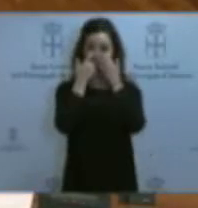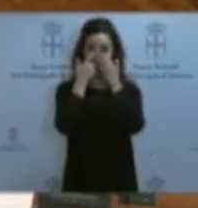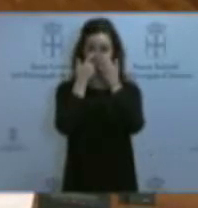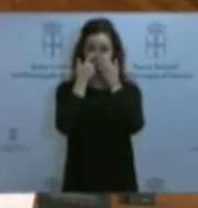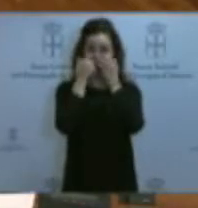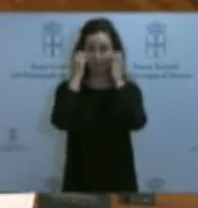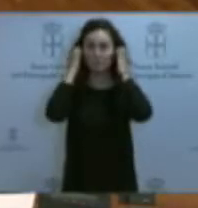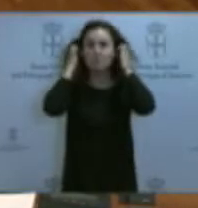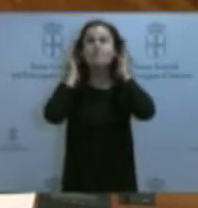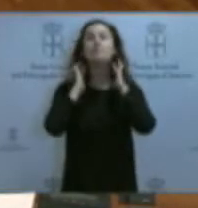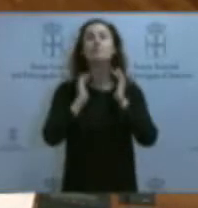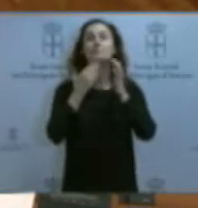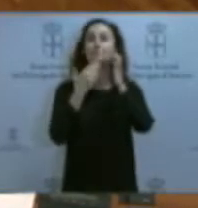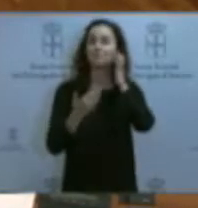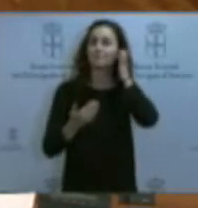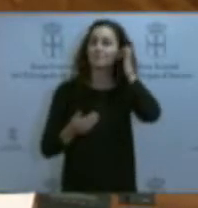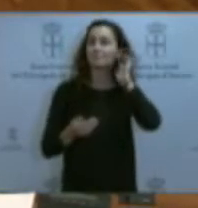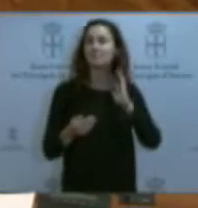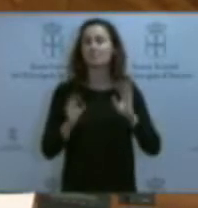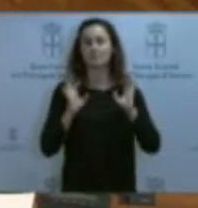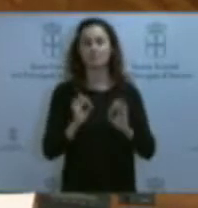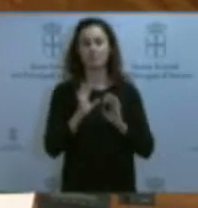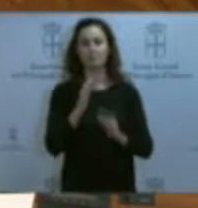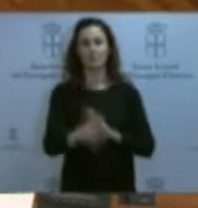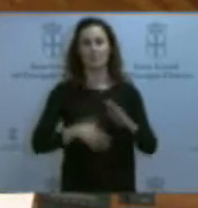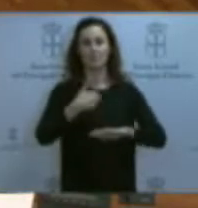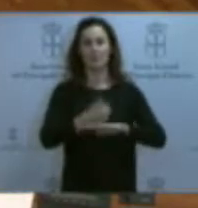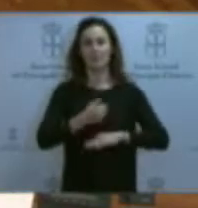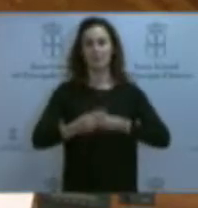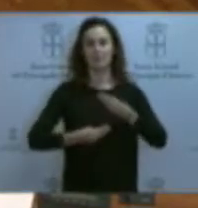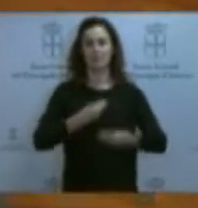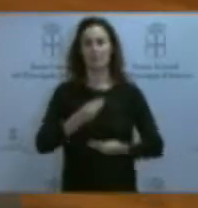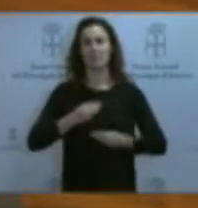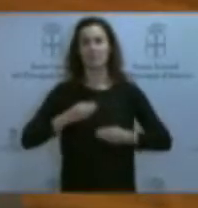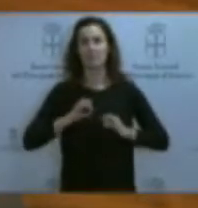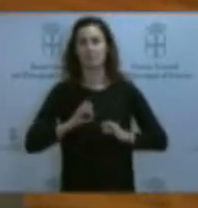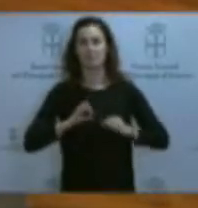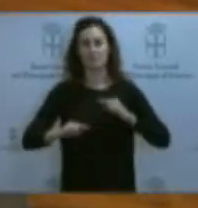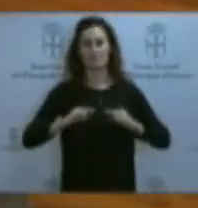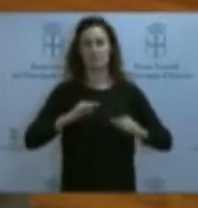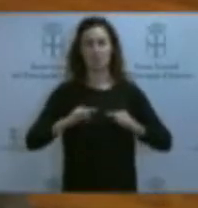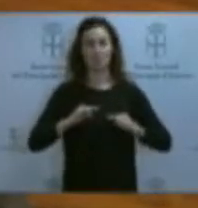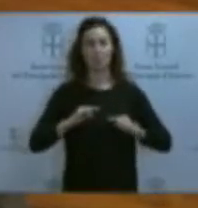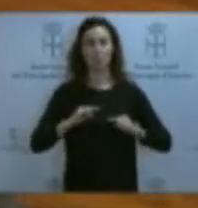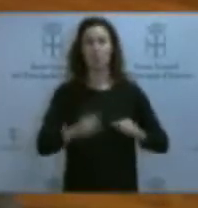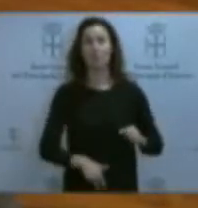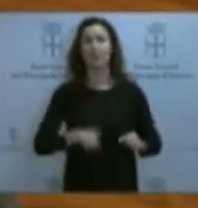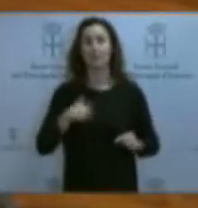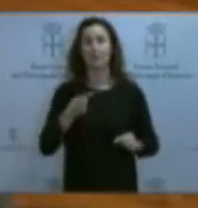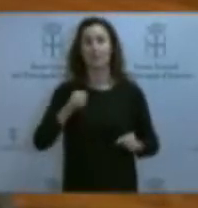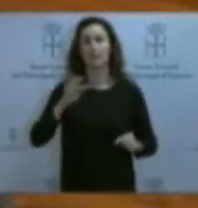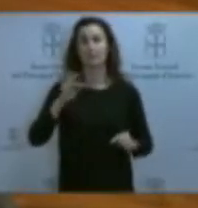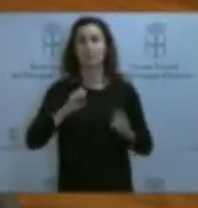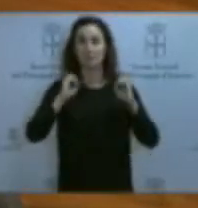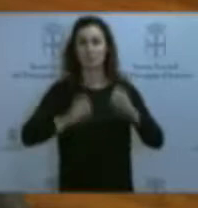Sí, gracias. ¿A qué se deben las dimisiones del jefe de operaciones y del director general de la empresa pública GITPA y qué cambios prevé en